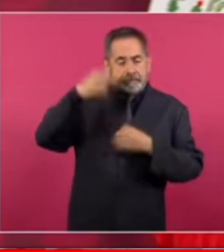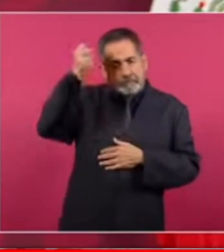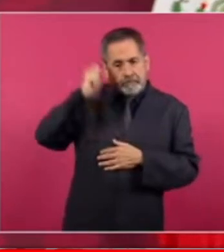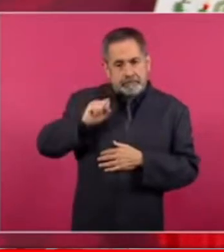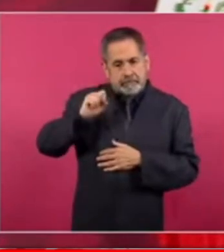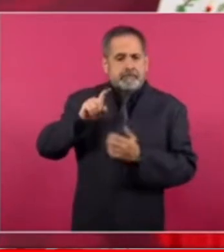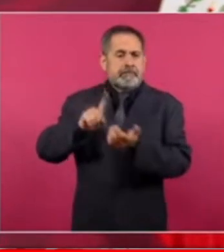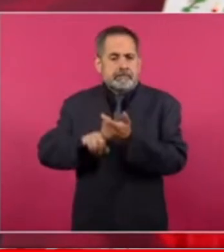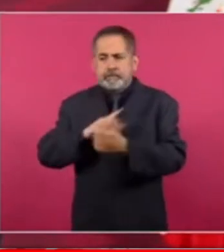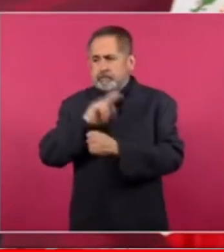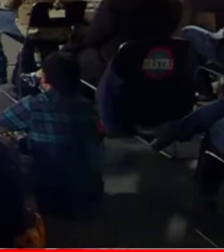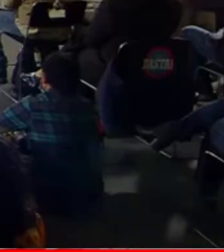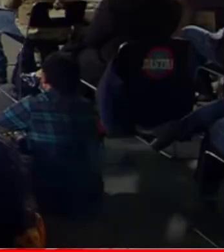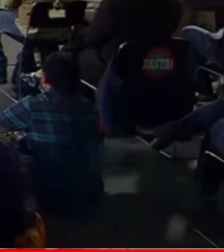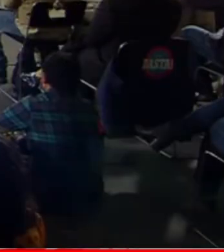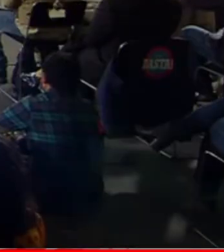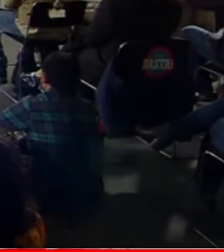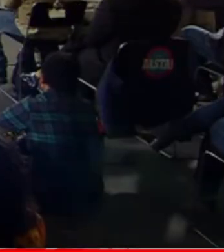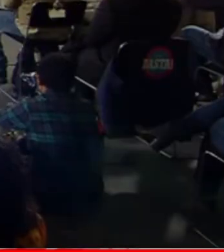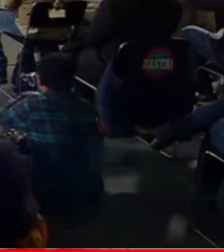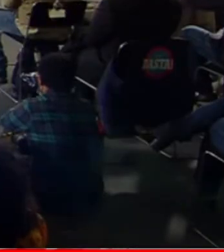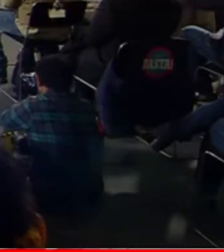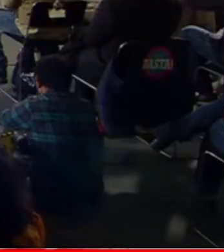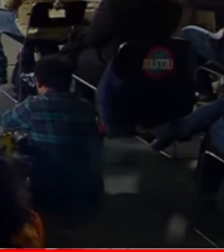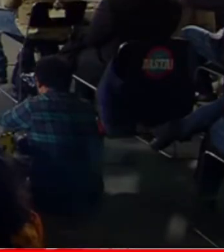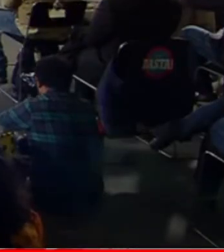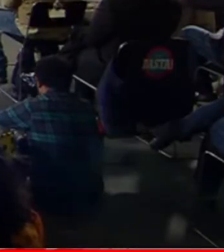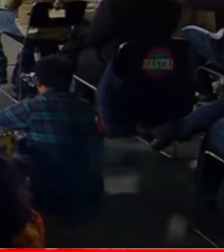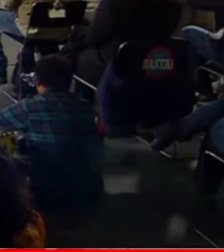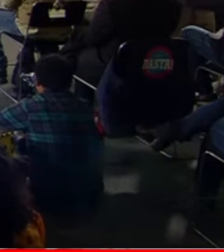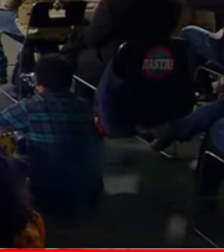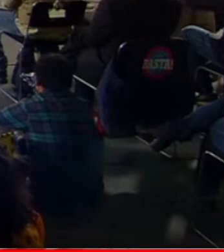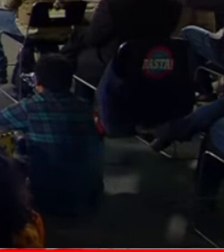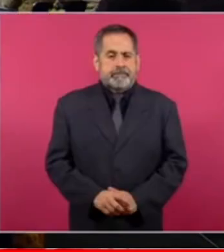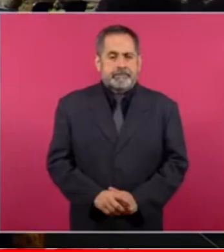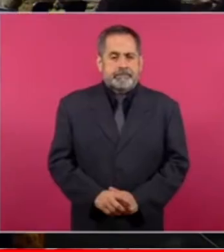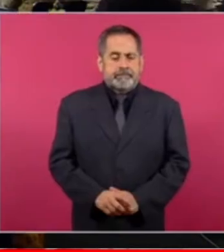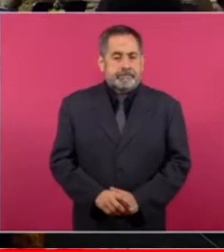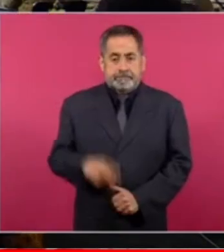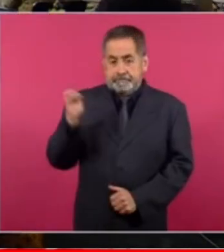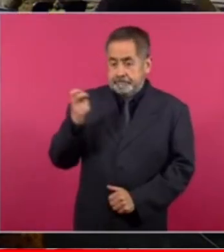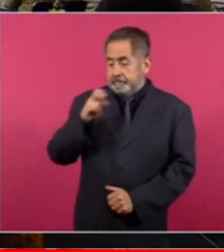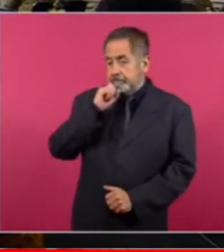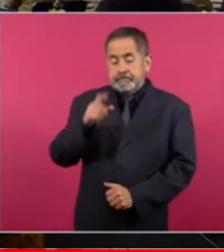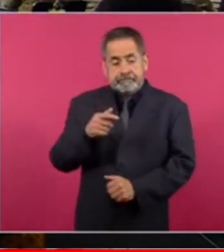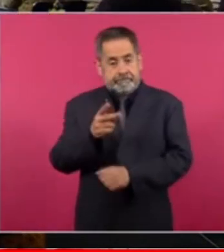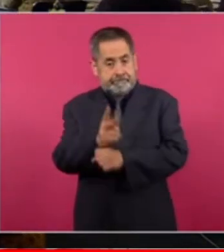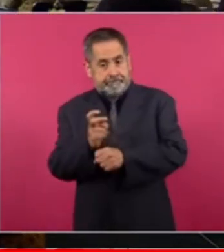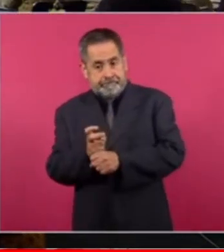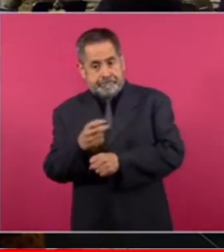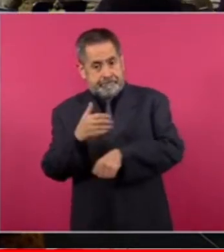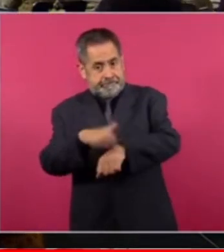para el país y además invitar porque ya viene el